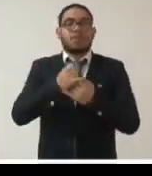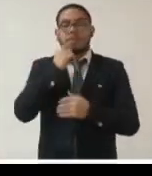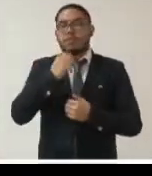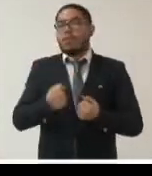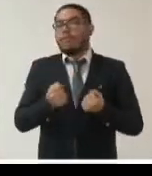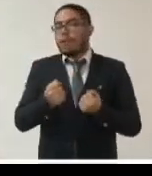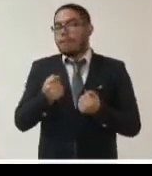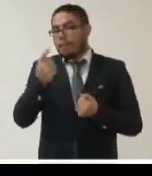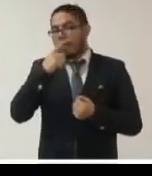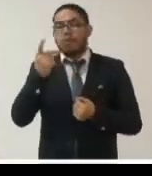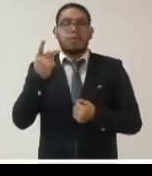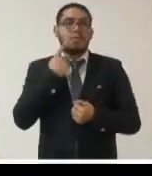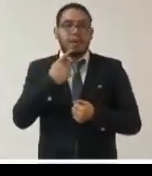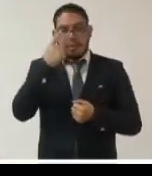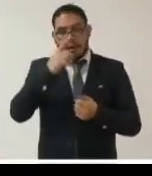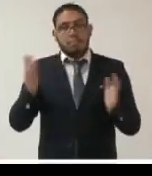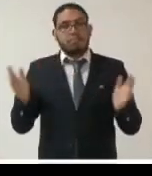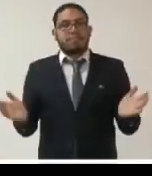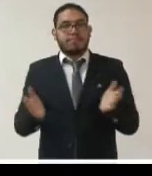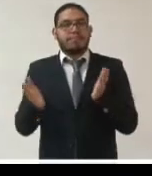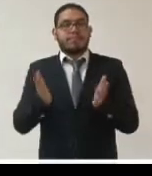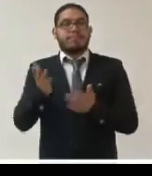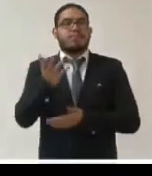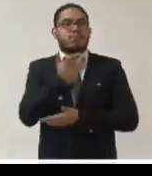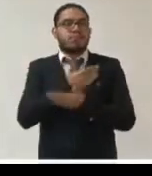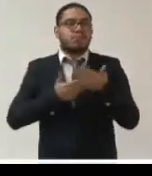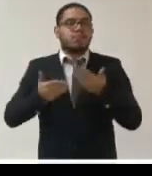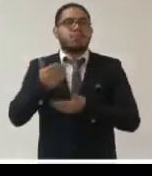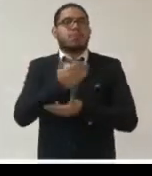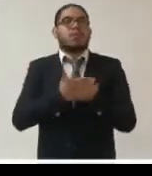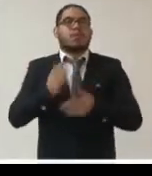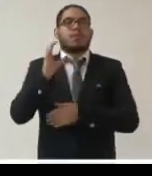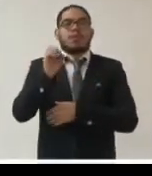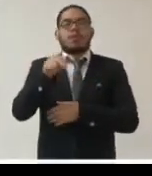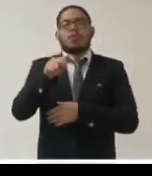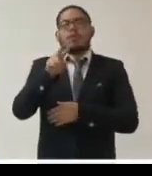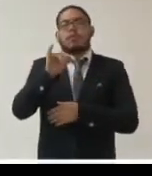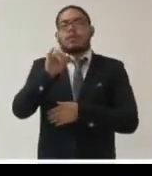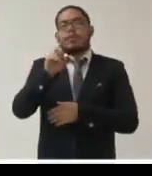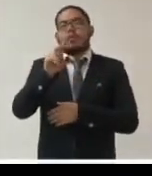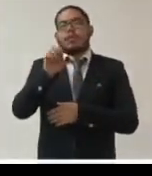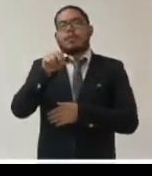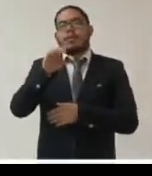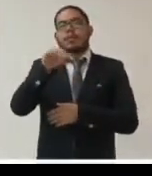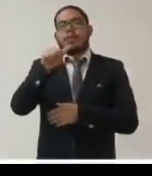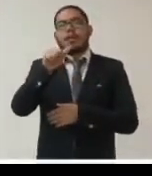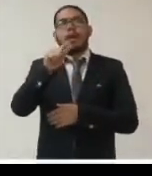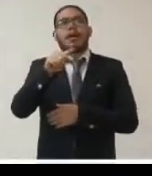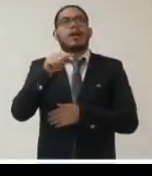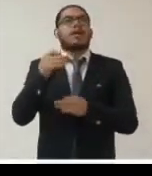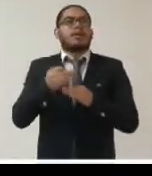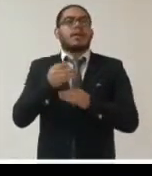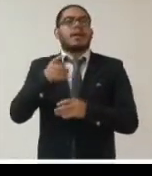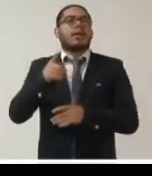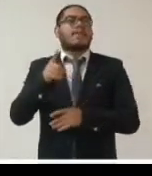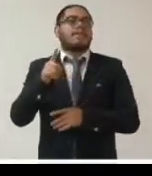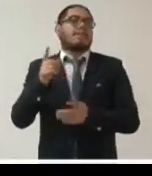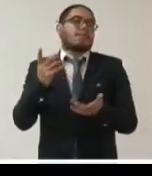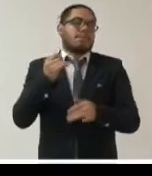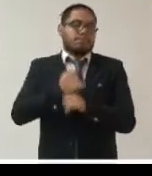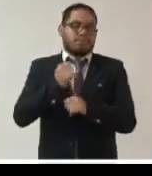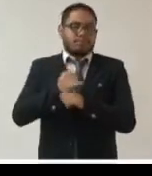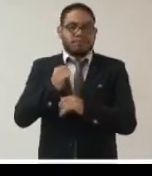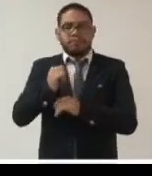para promover la convivencia ciudadana en el mundo digital y estamos promoviendo un mensaje que es fundamental